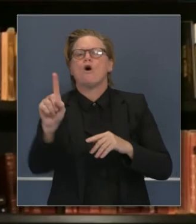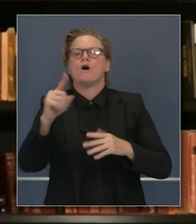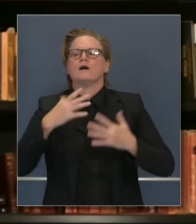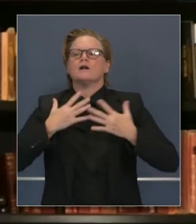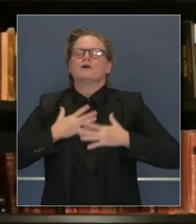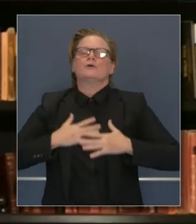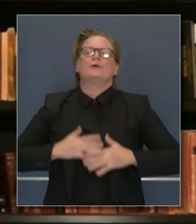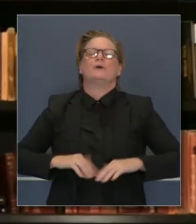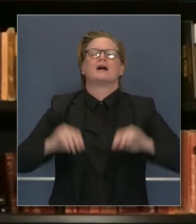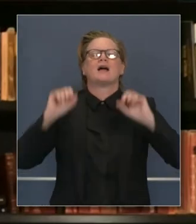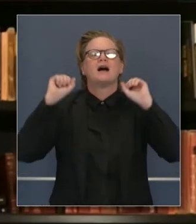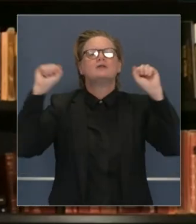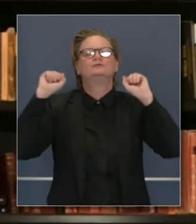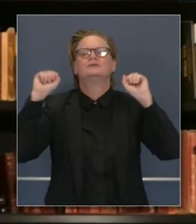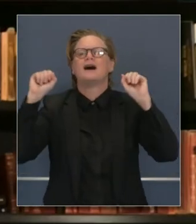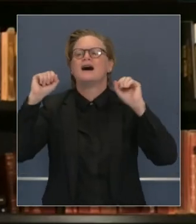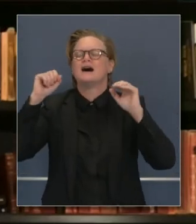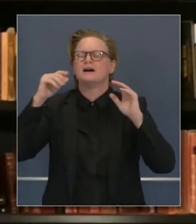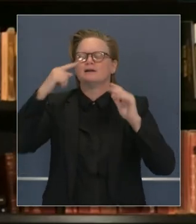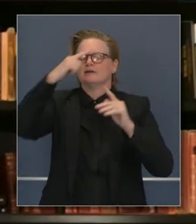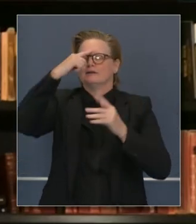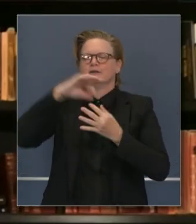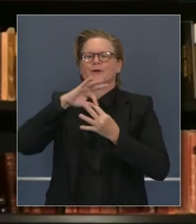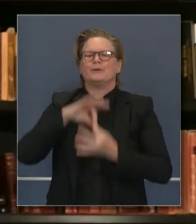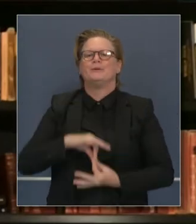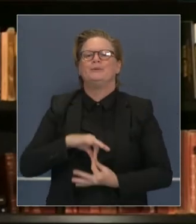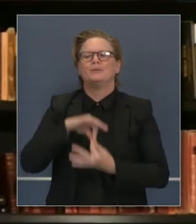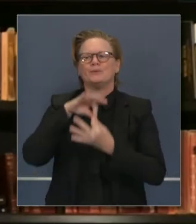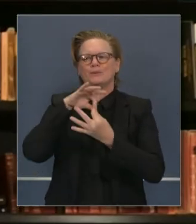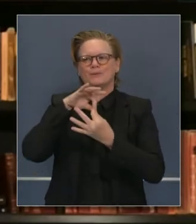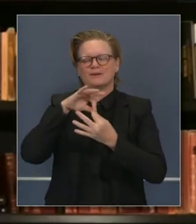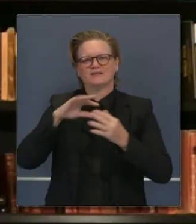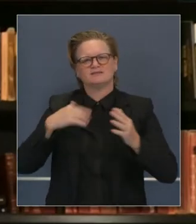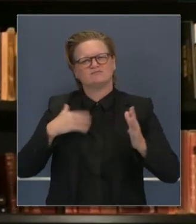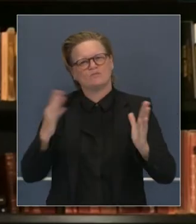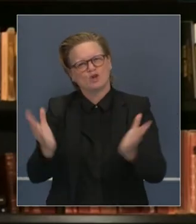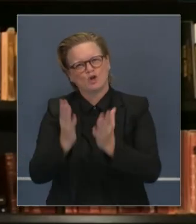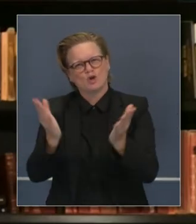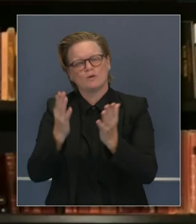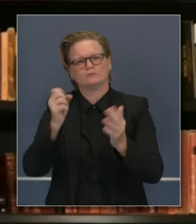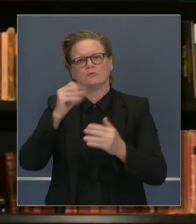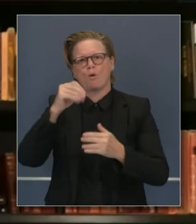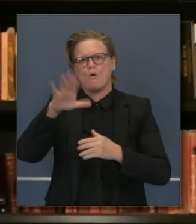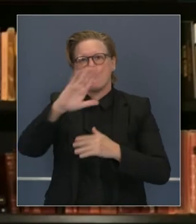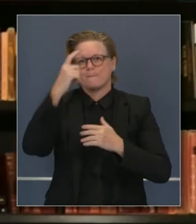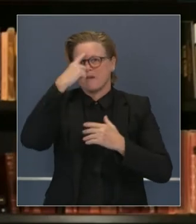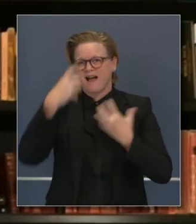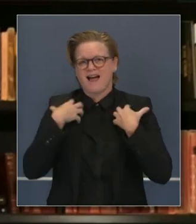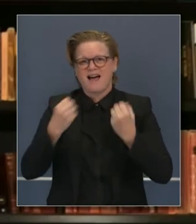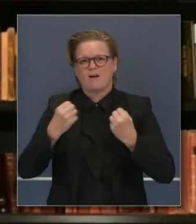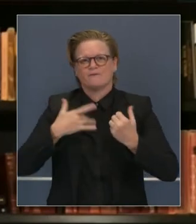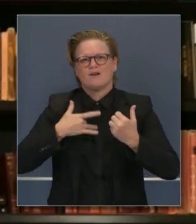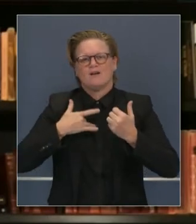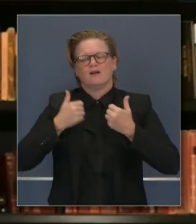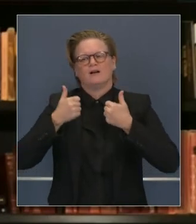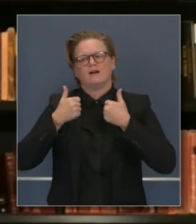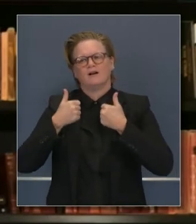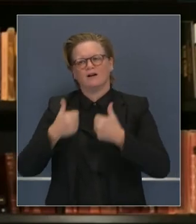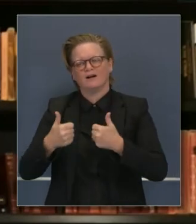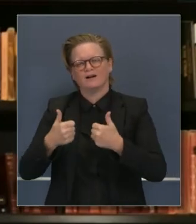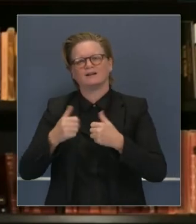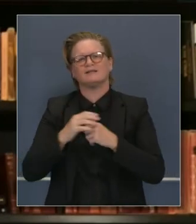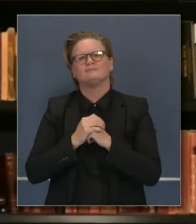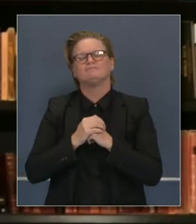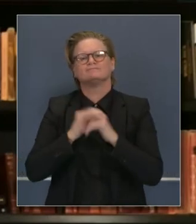la mascarilla, sigan obteniendo su ejercicio que necesitan, piensen en su salud, pasen tiempo al aire libre, sin